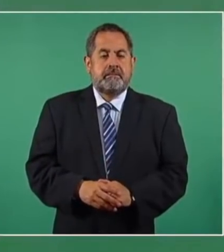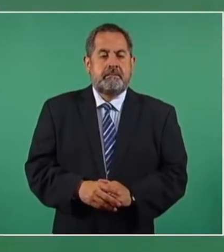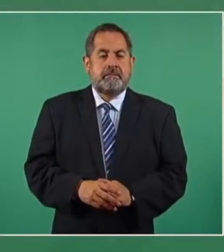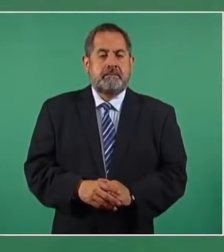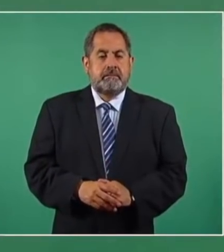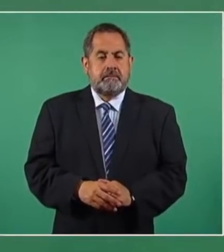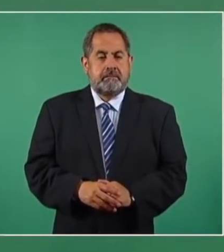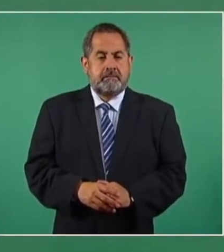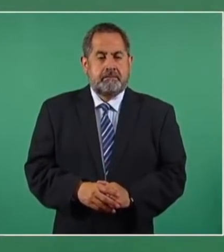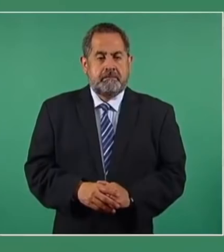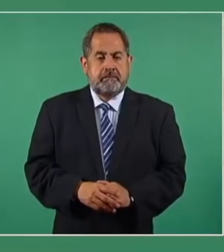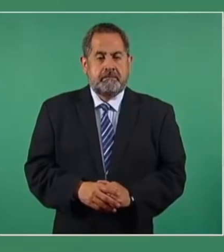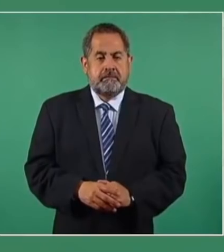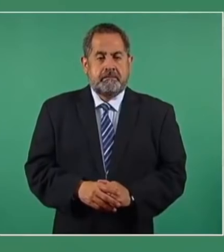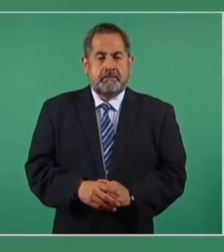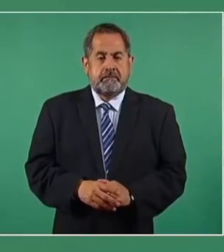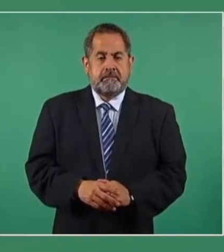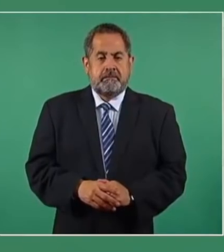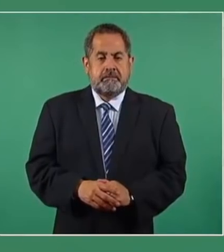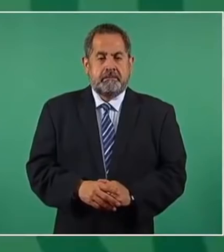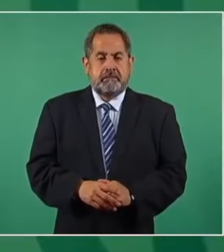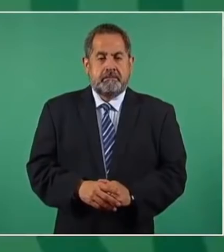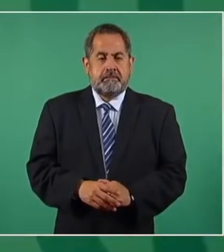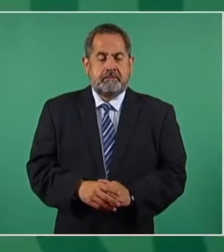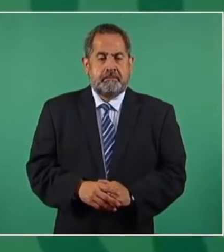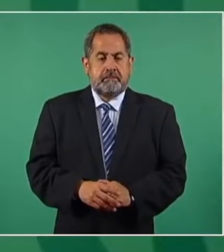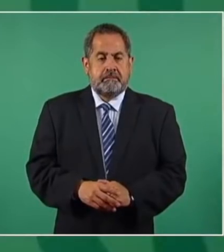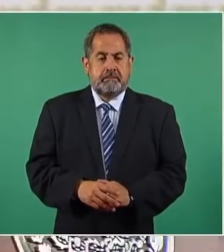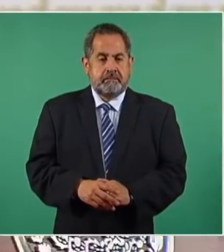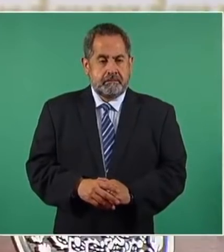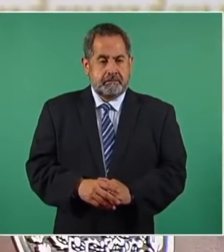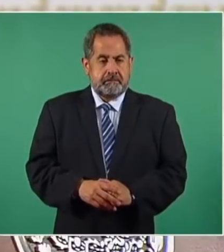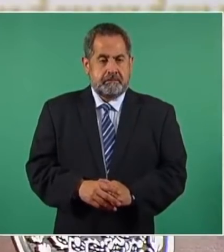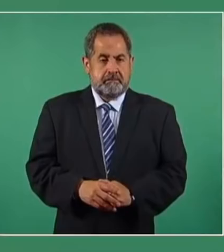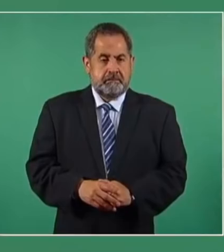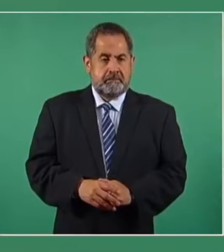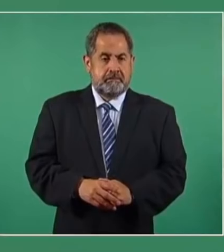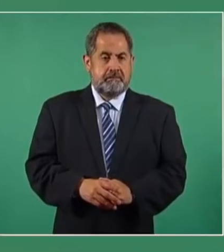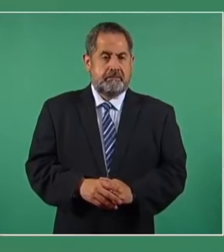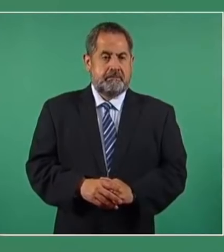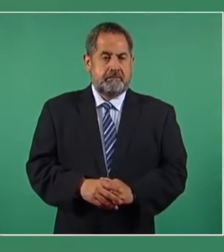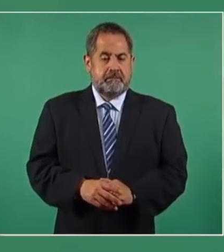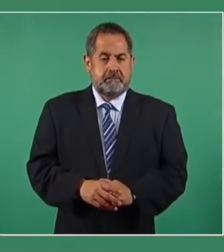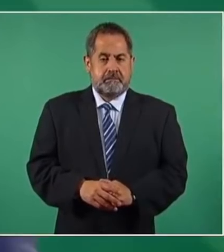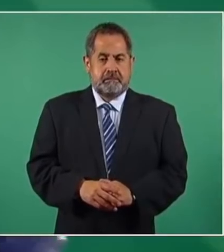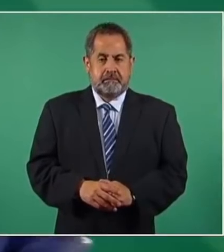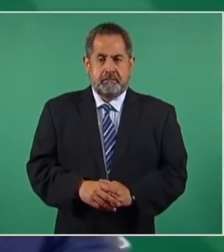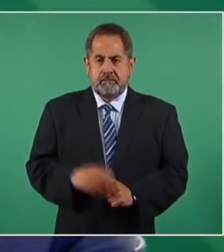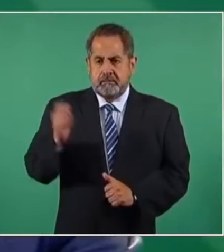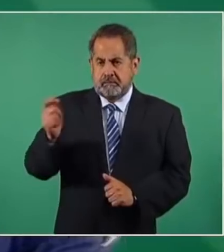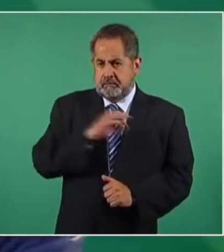Había una candidata que le dijeron que se riera y se riera y se riera y se riera siempre. Y andaba así.